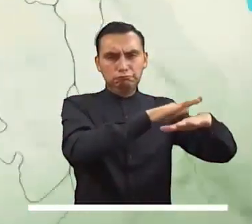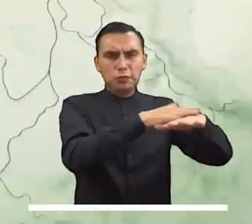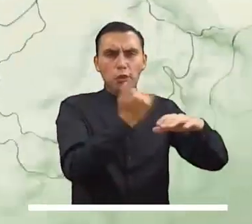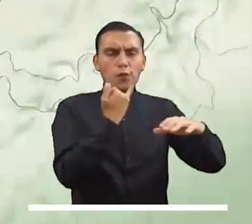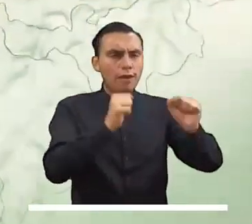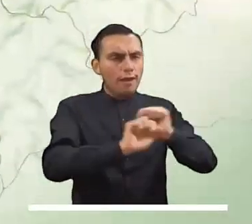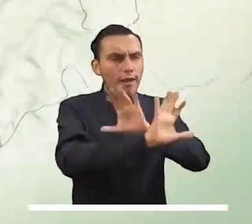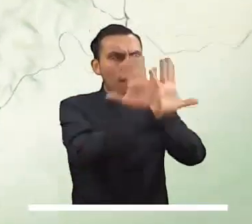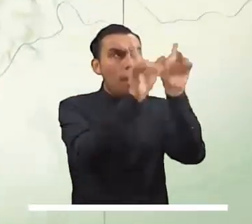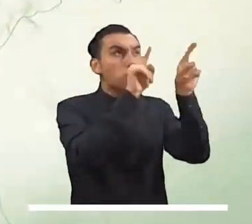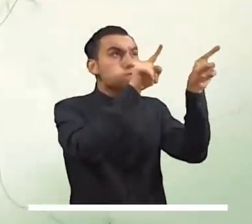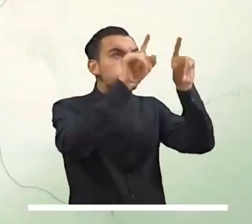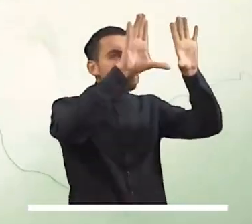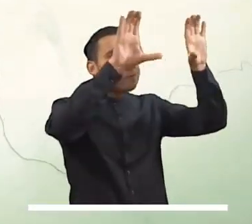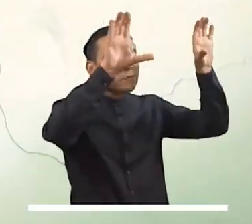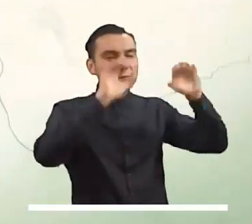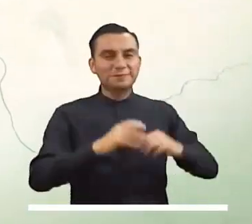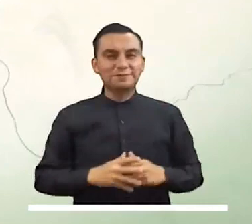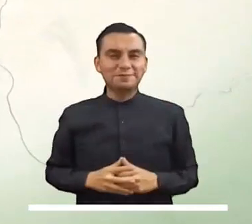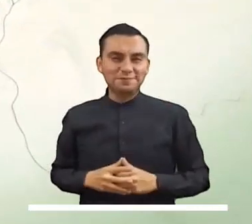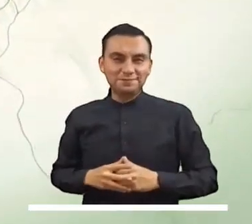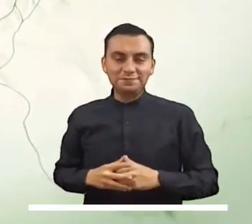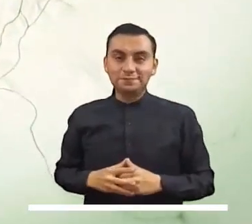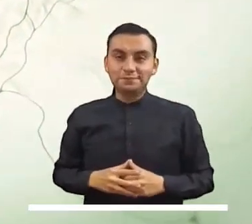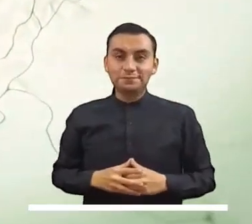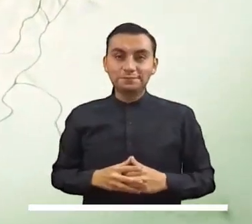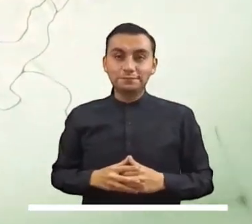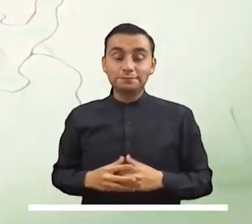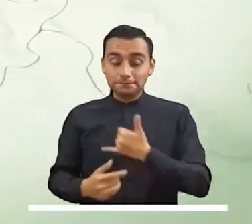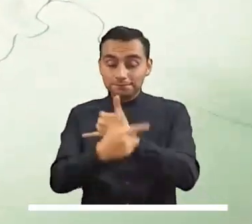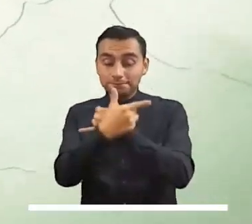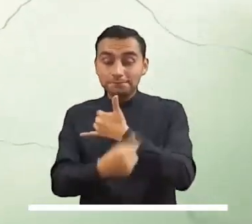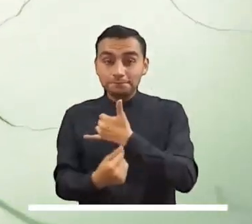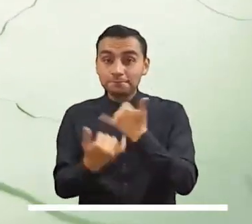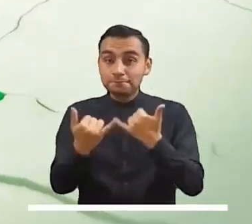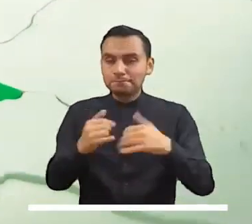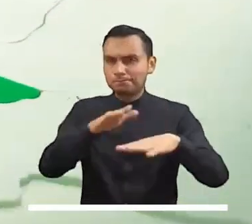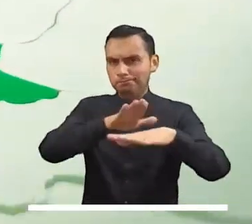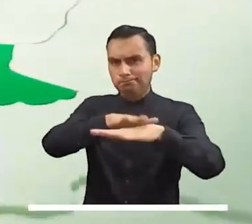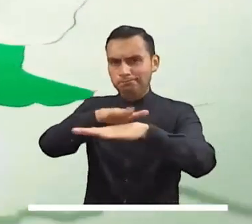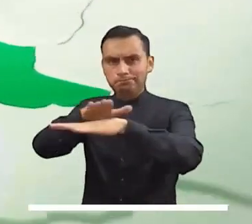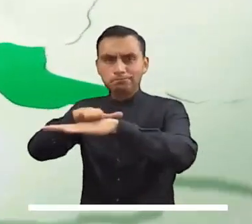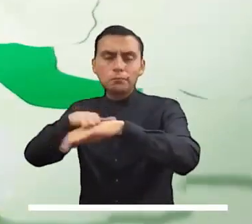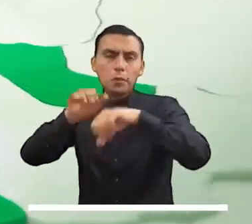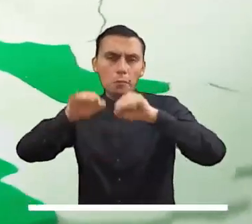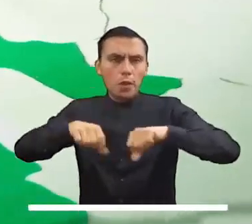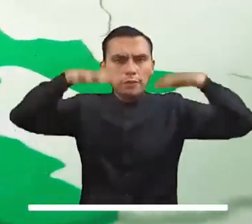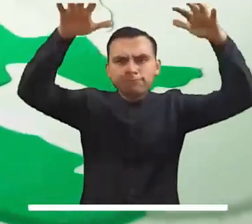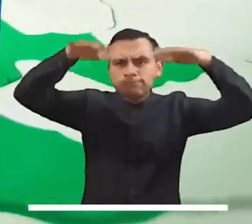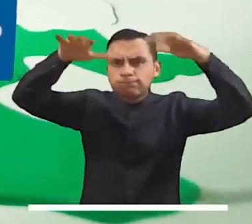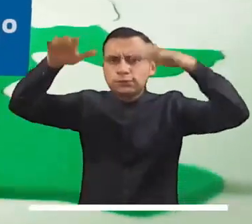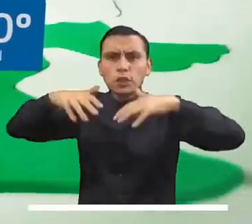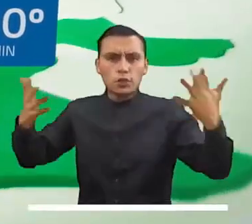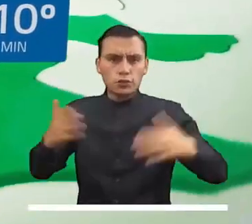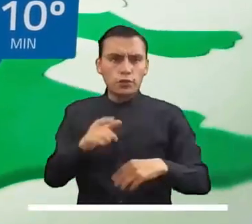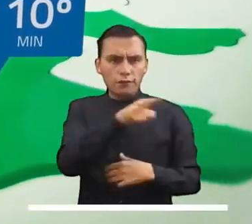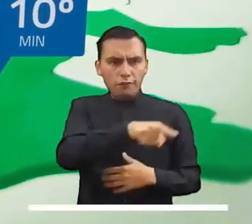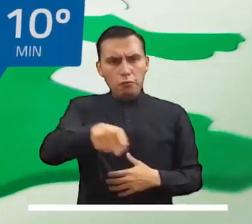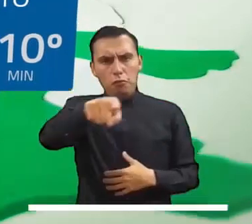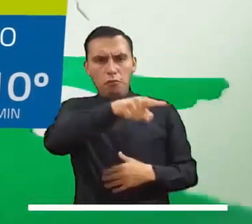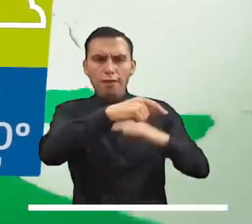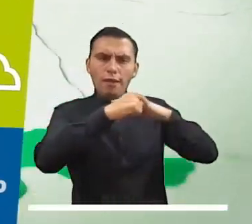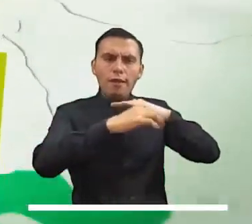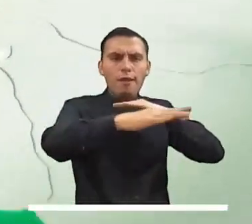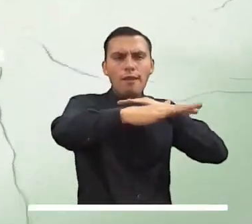-nublada. El Pacífico, por su parte, podría presentar algunas lluvias en zonas costeras, mientras